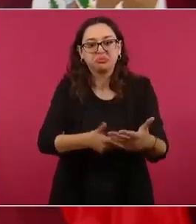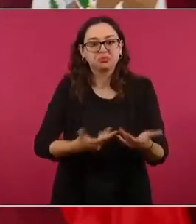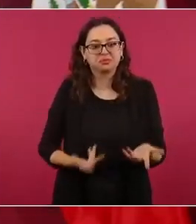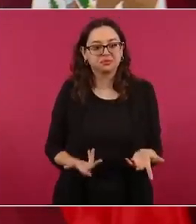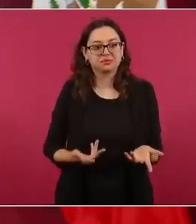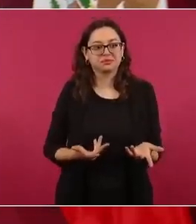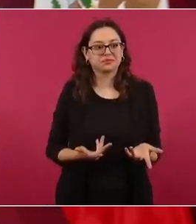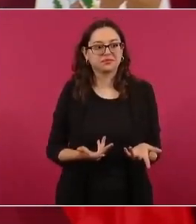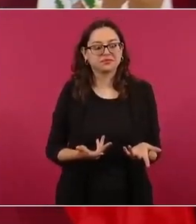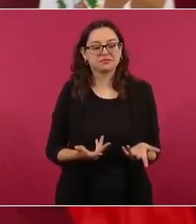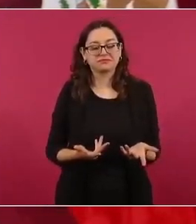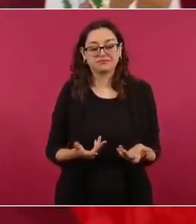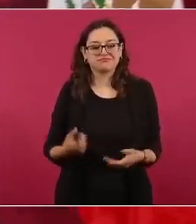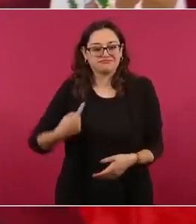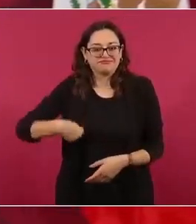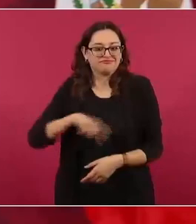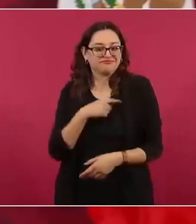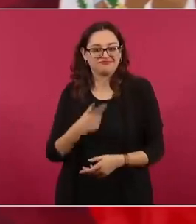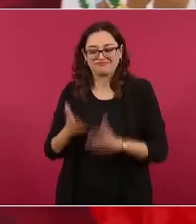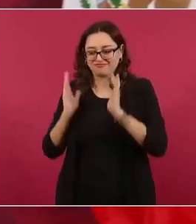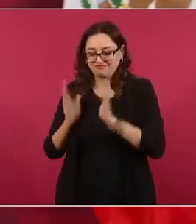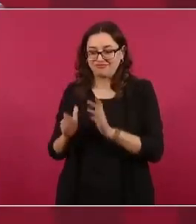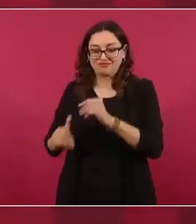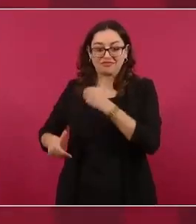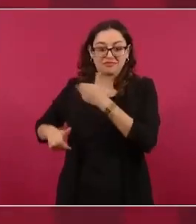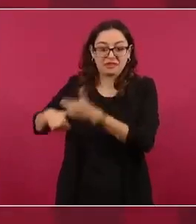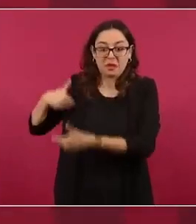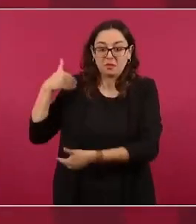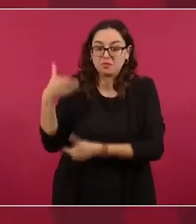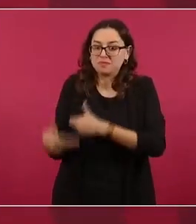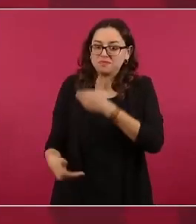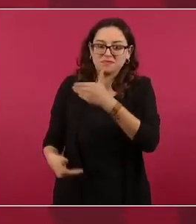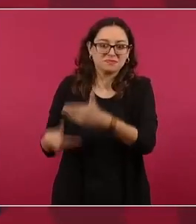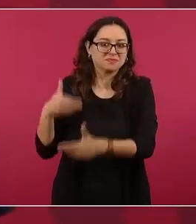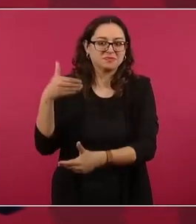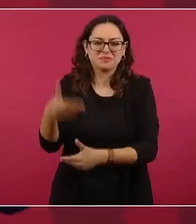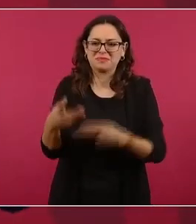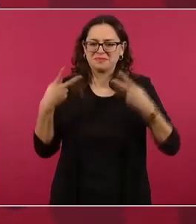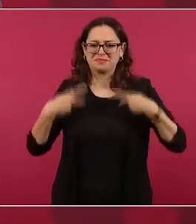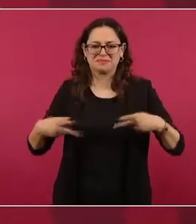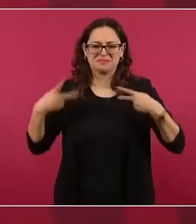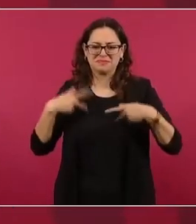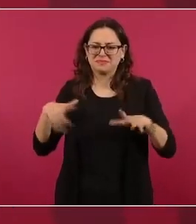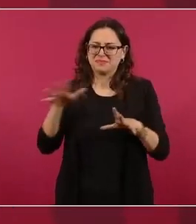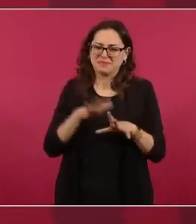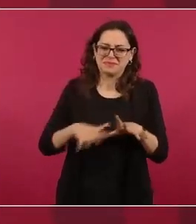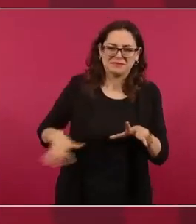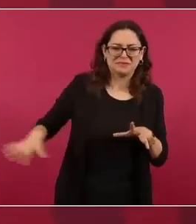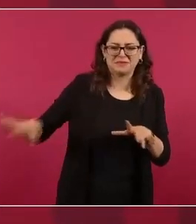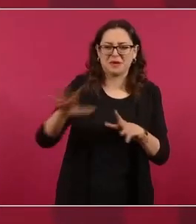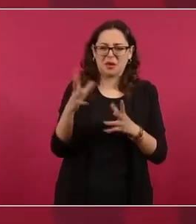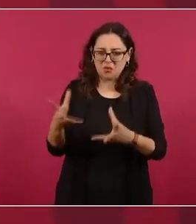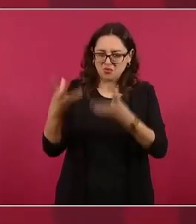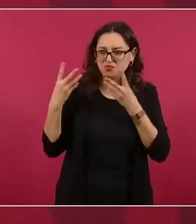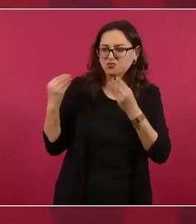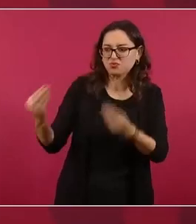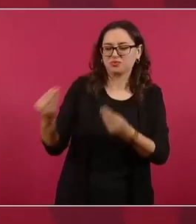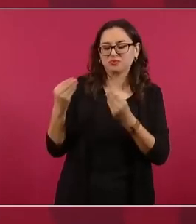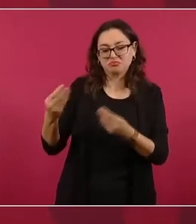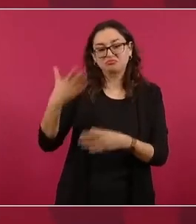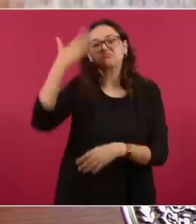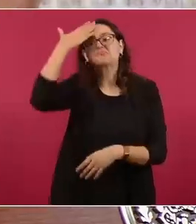pues ya nada más tenemos mucha claridad de lo que hay que seguir haciendo